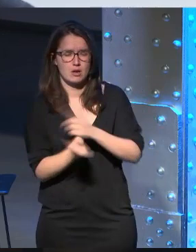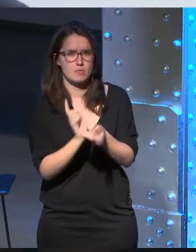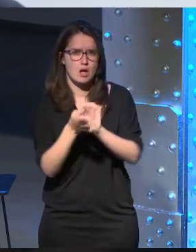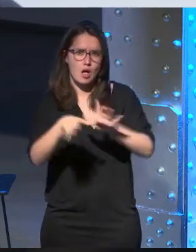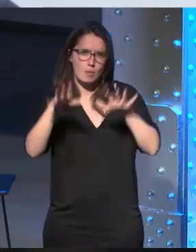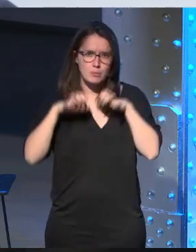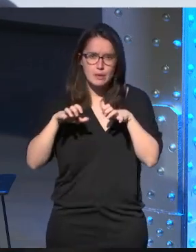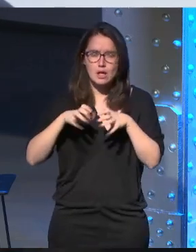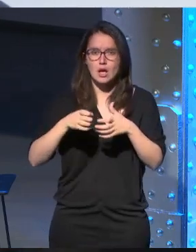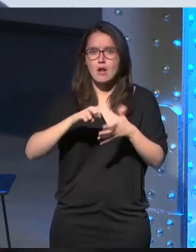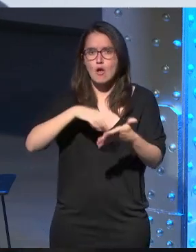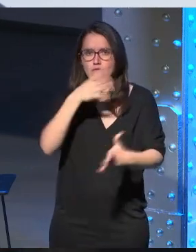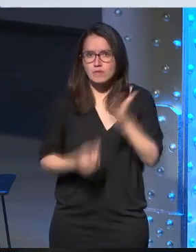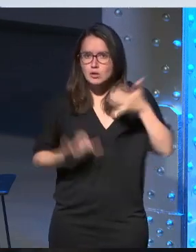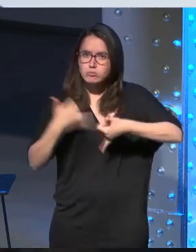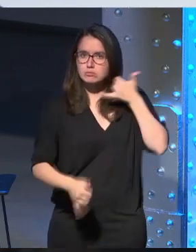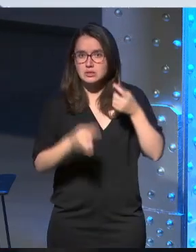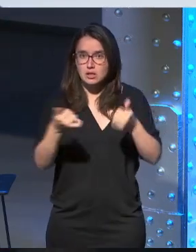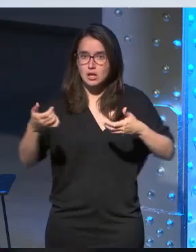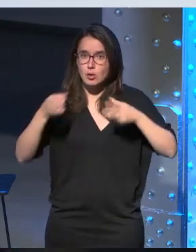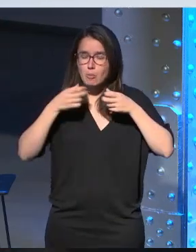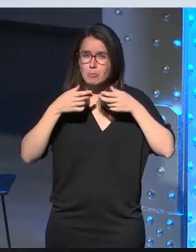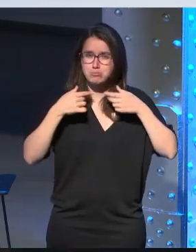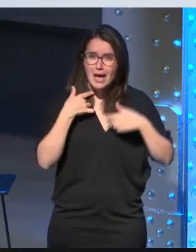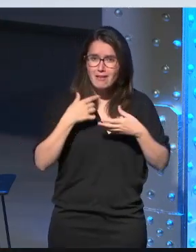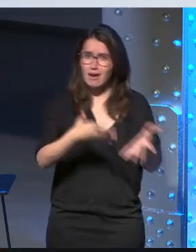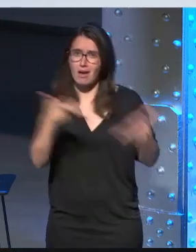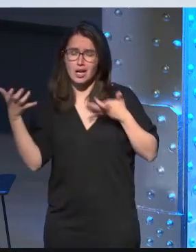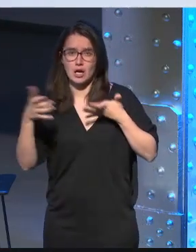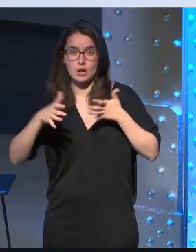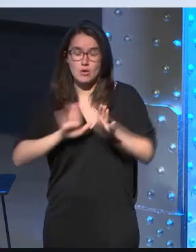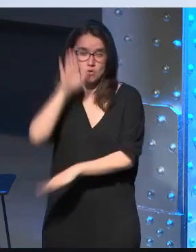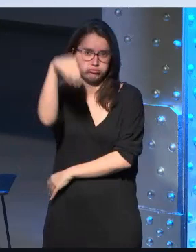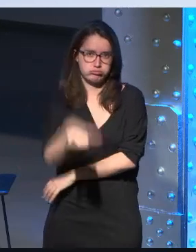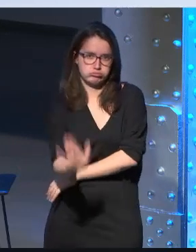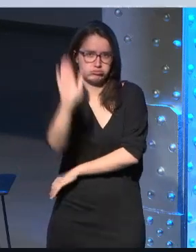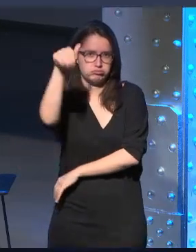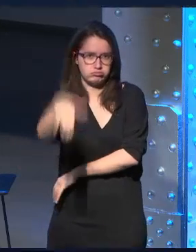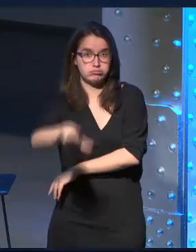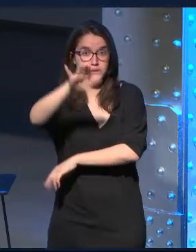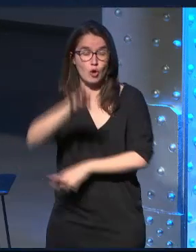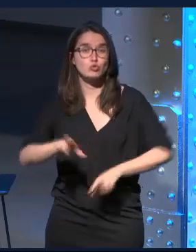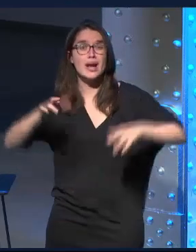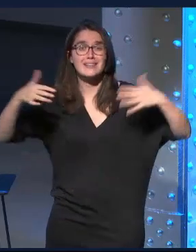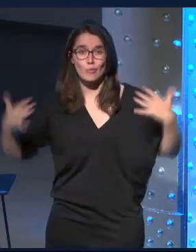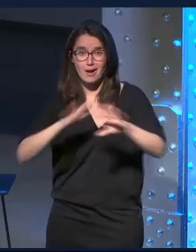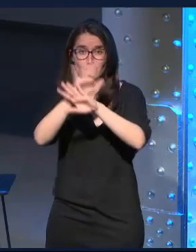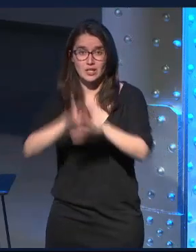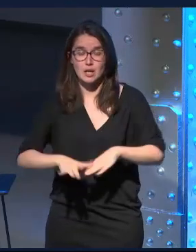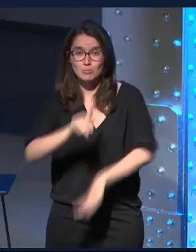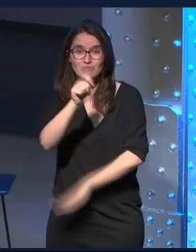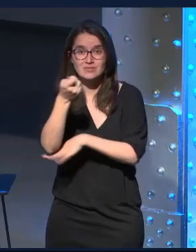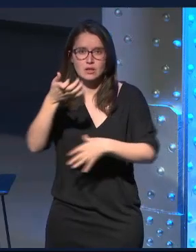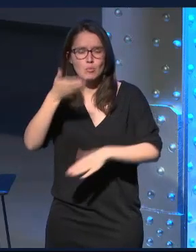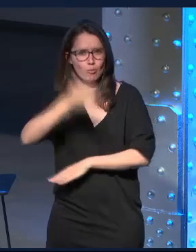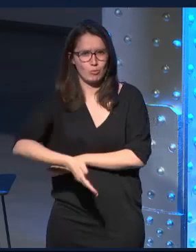aprender caernos fallar perder dinero ganar dinero ha sido una auténtica montaña rusa y la suerte que hemos tenido es que al final hemos conseguido